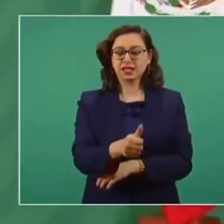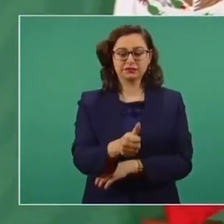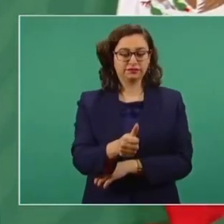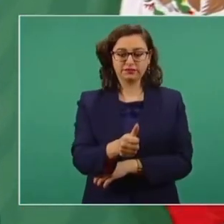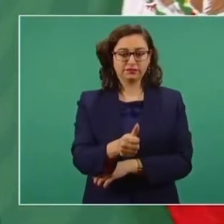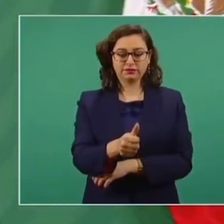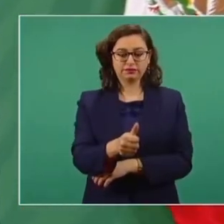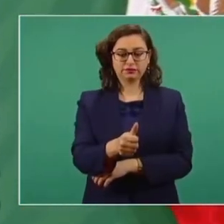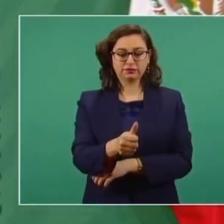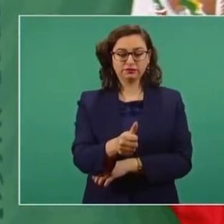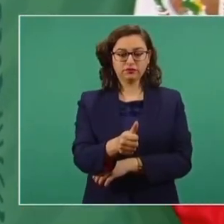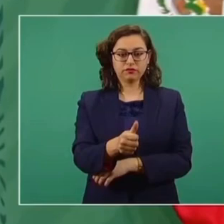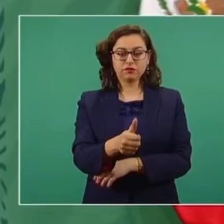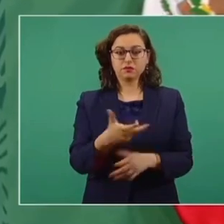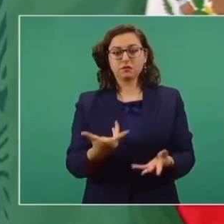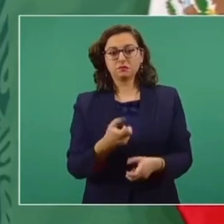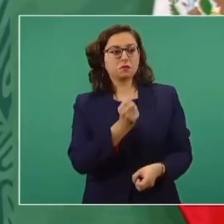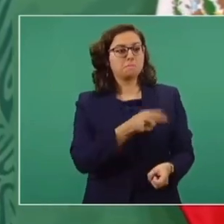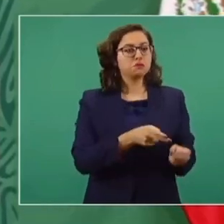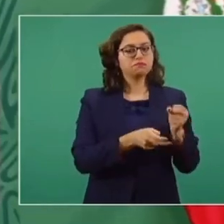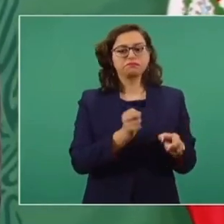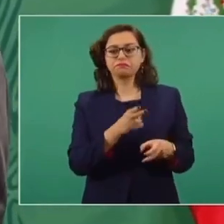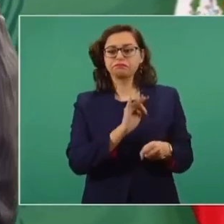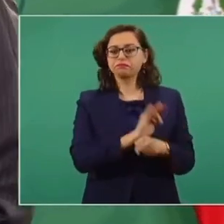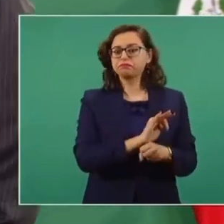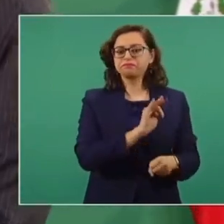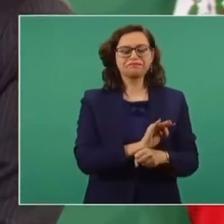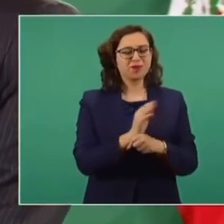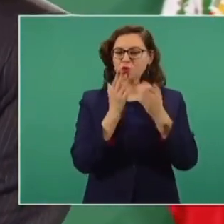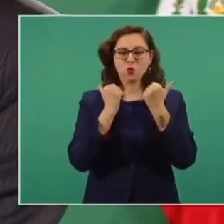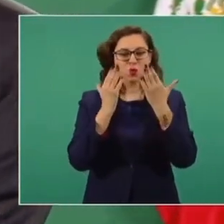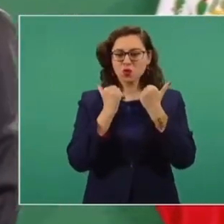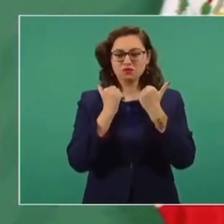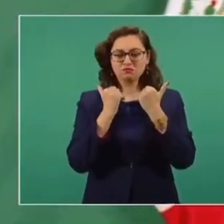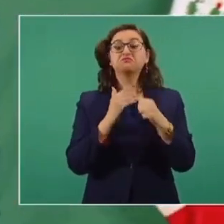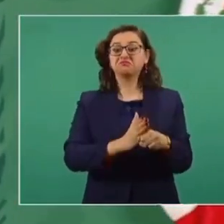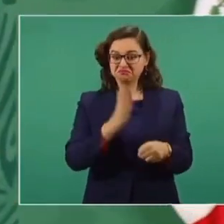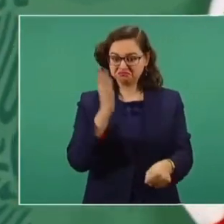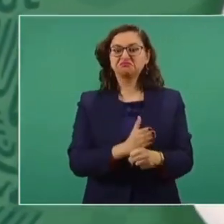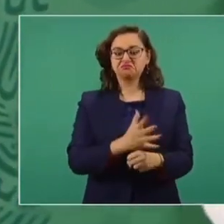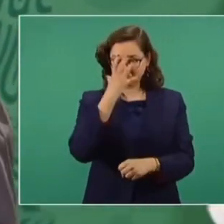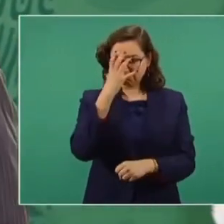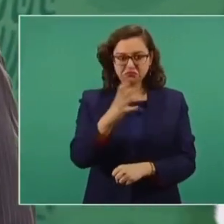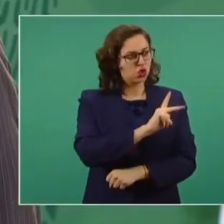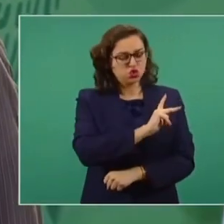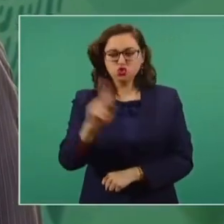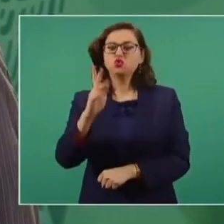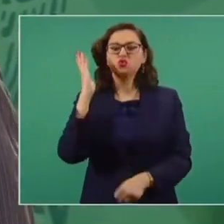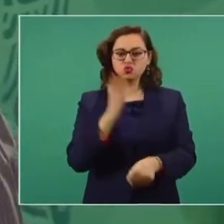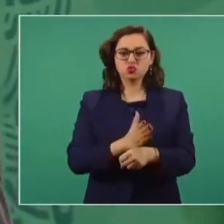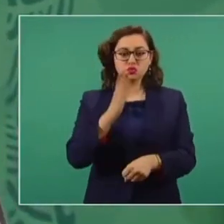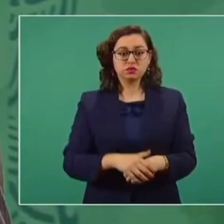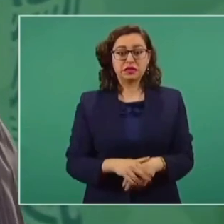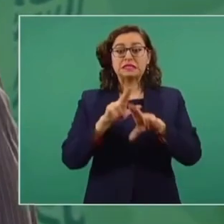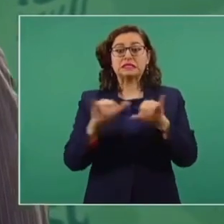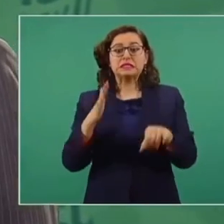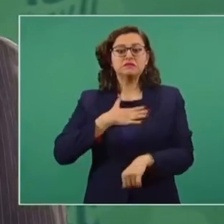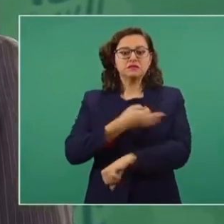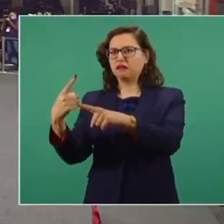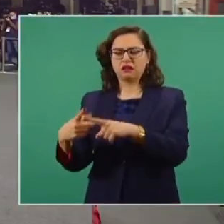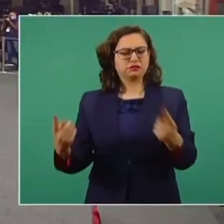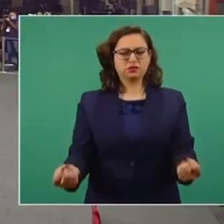privilegios, no hay impunidad para nadie ni para mis familiares.